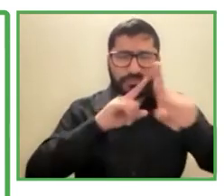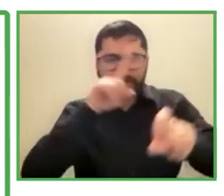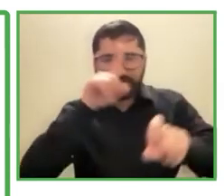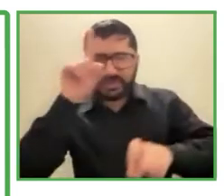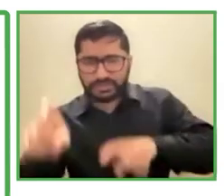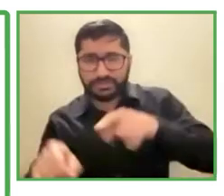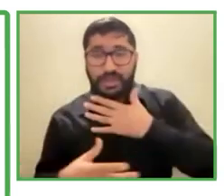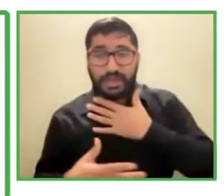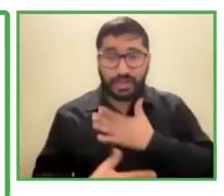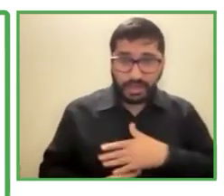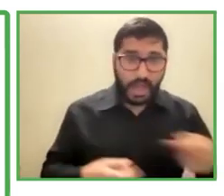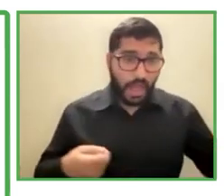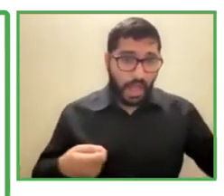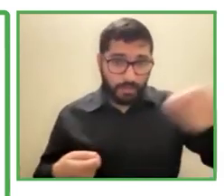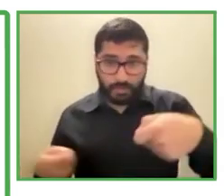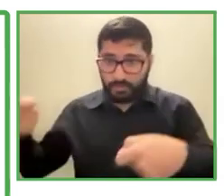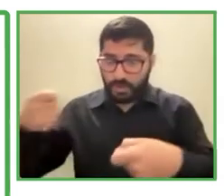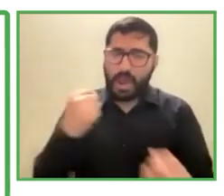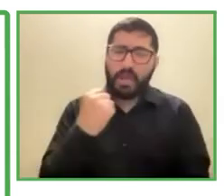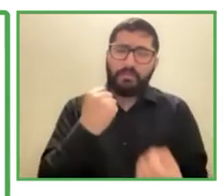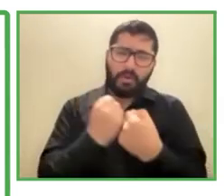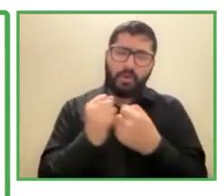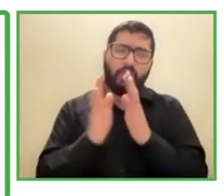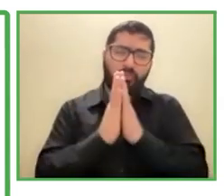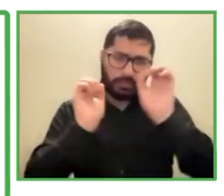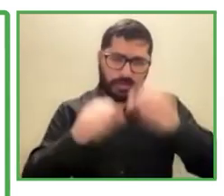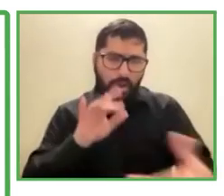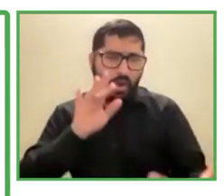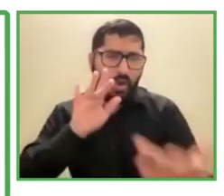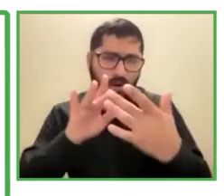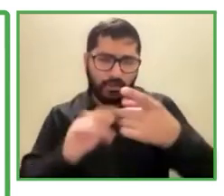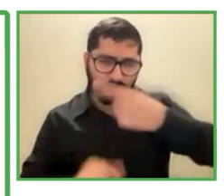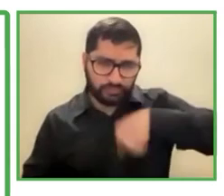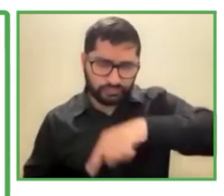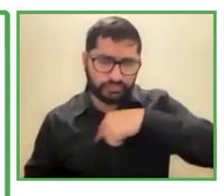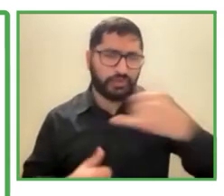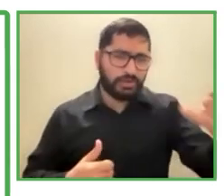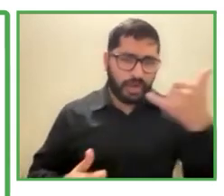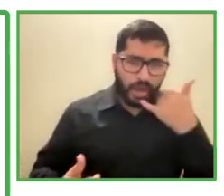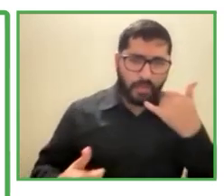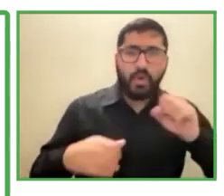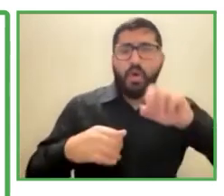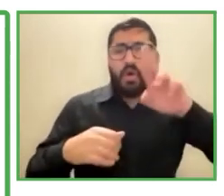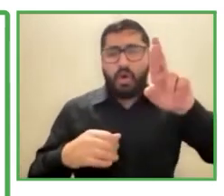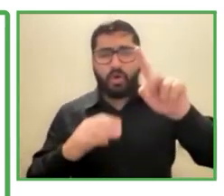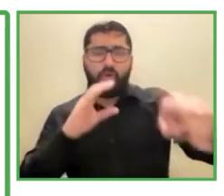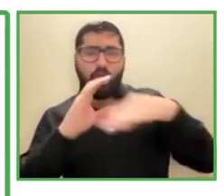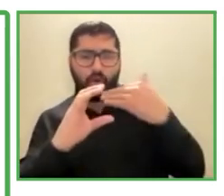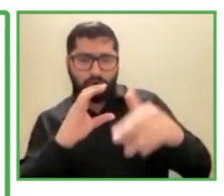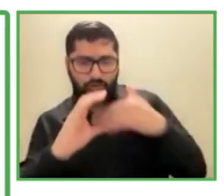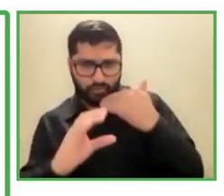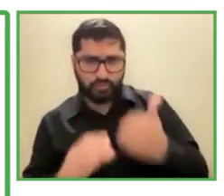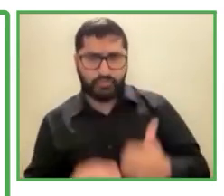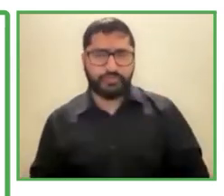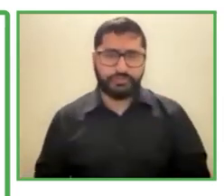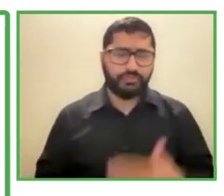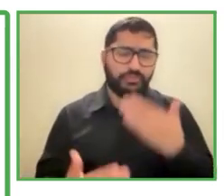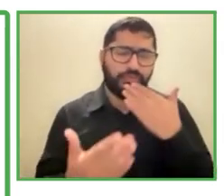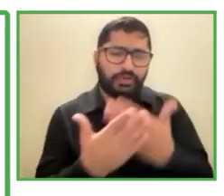por favor contáctenos a través del email y muchísimas gracias por escuchar